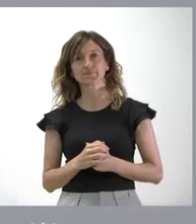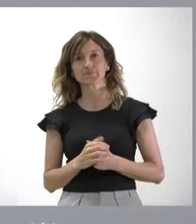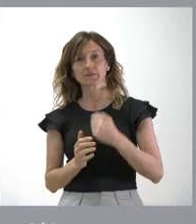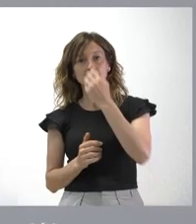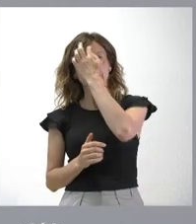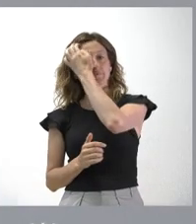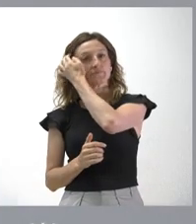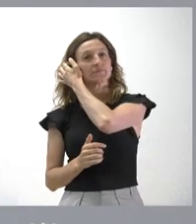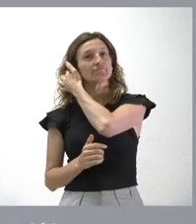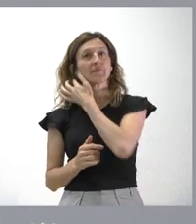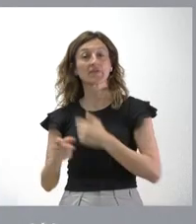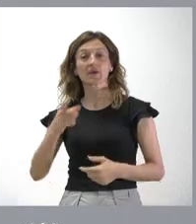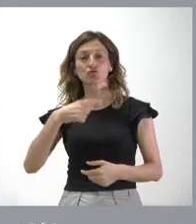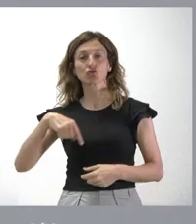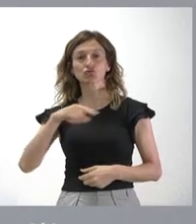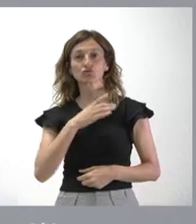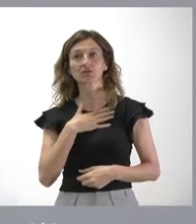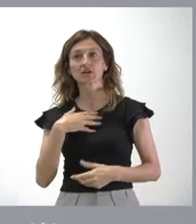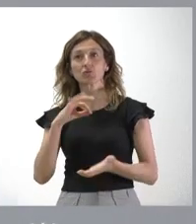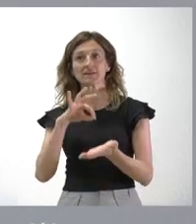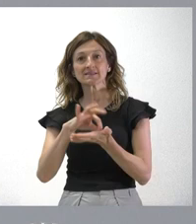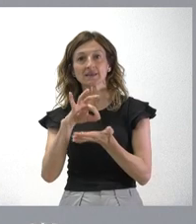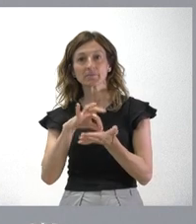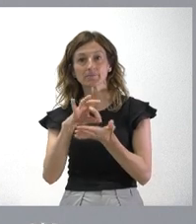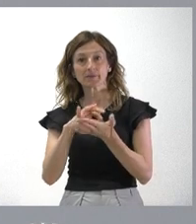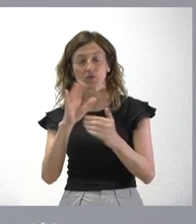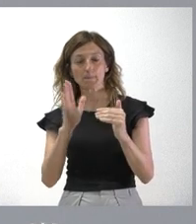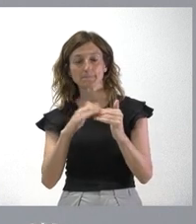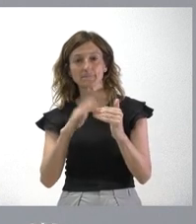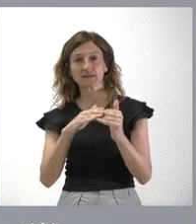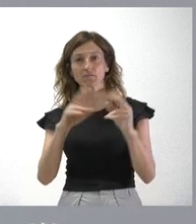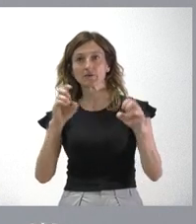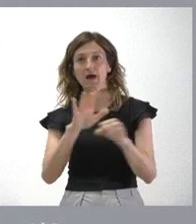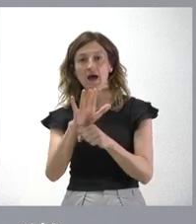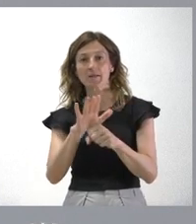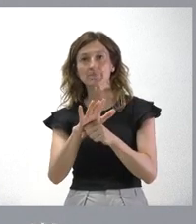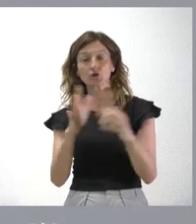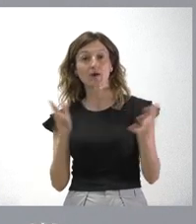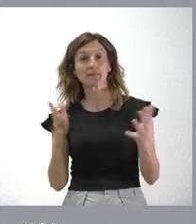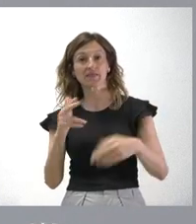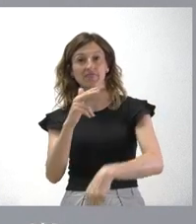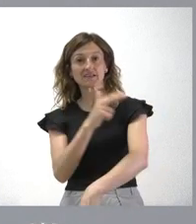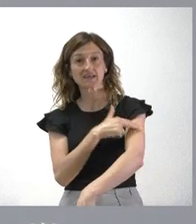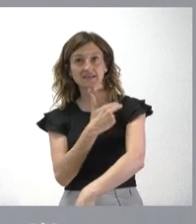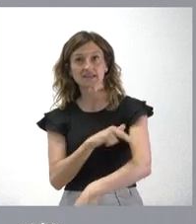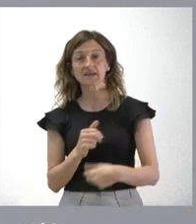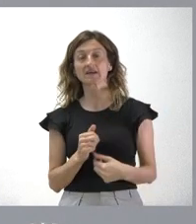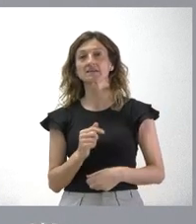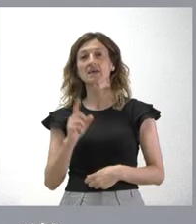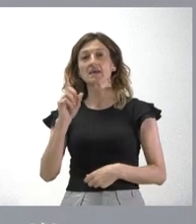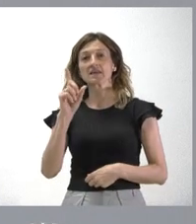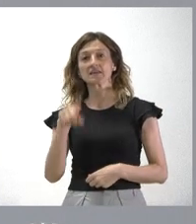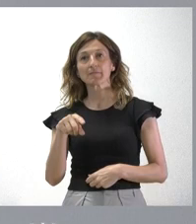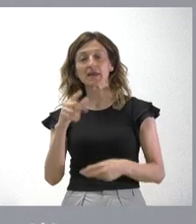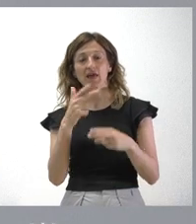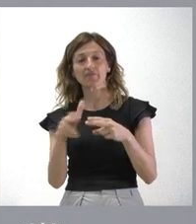estamos planteando nosotros es servicios mínimos, sobre todo en el ámbito de las emergencias sanitarias y en el ámbito de alguna actividad